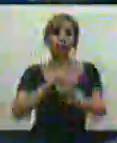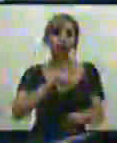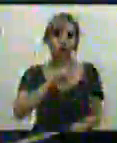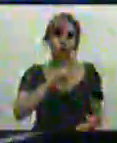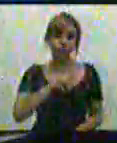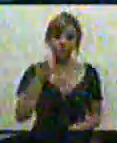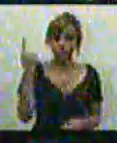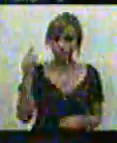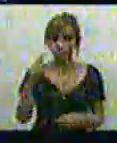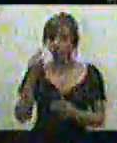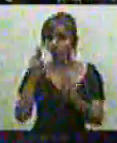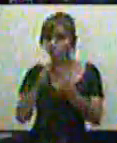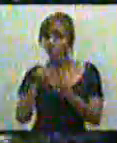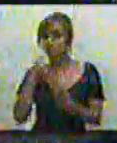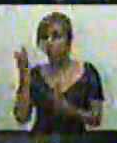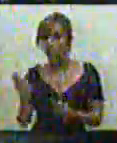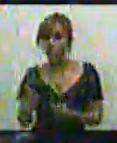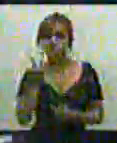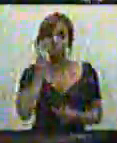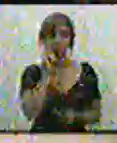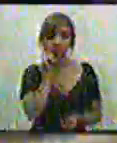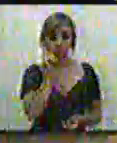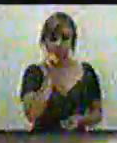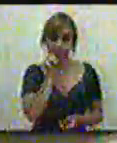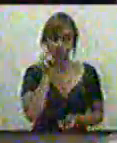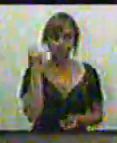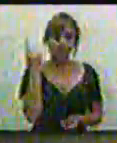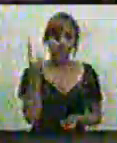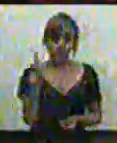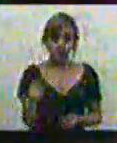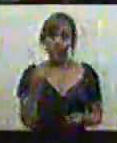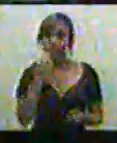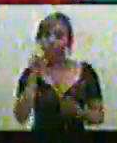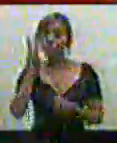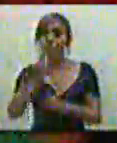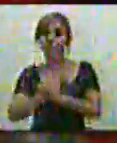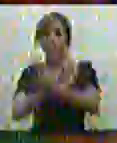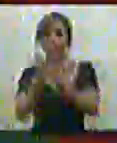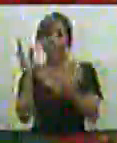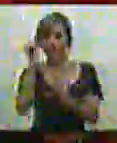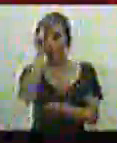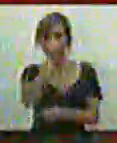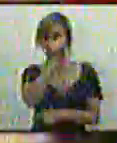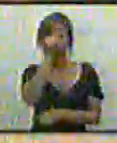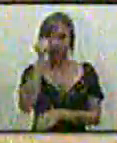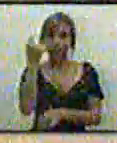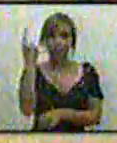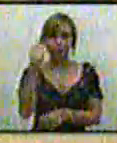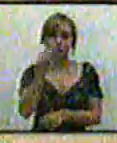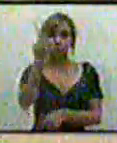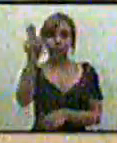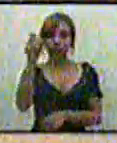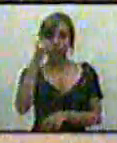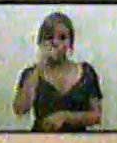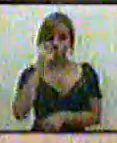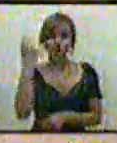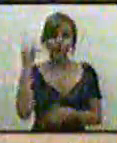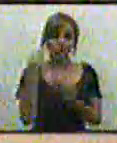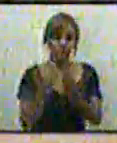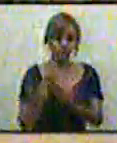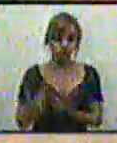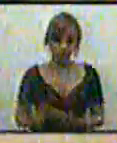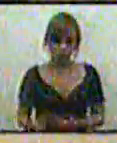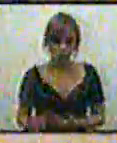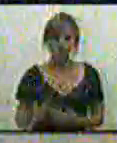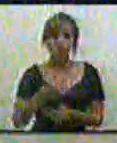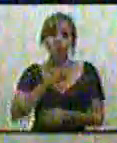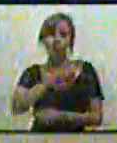También se conoció de la muerte de Ángel José Granados Hurtado, quien falleció cerca de las 3 de la mañana de este domingo. Tenía 20 años de edad y era estudiante de